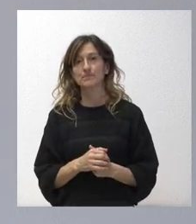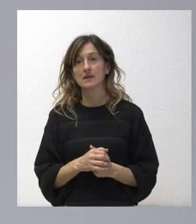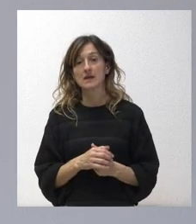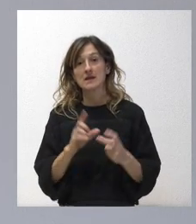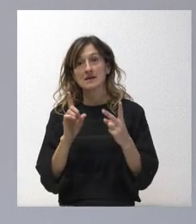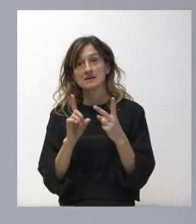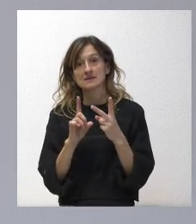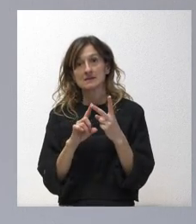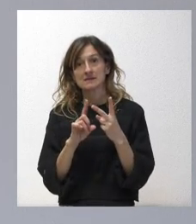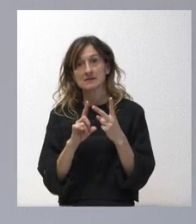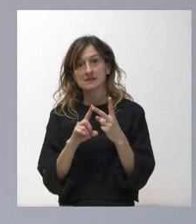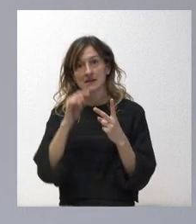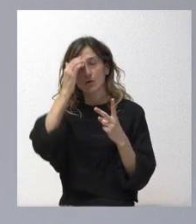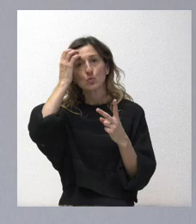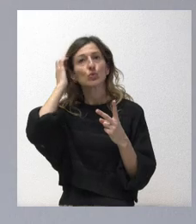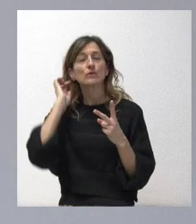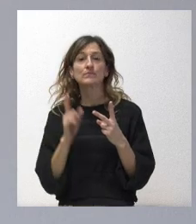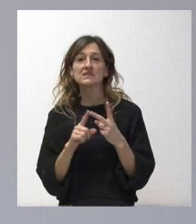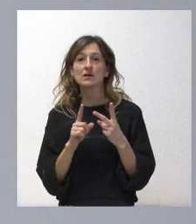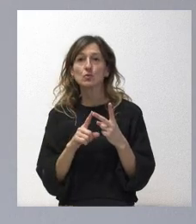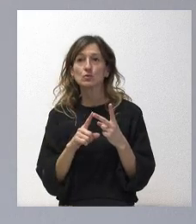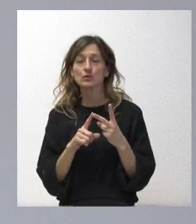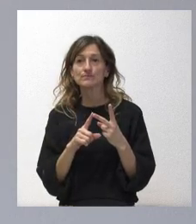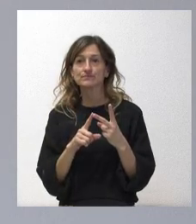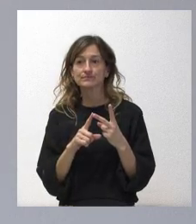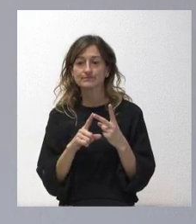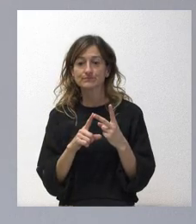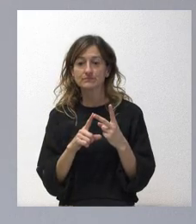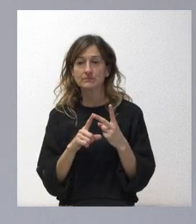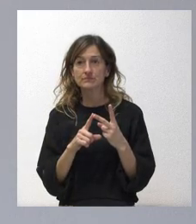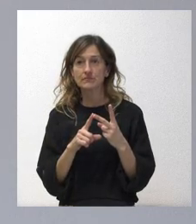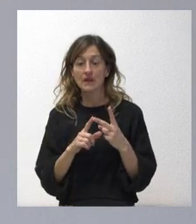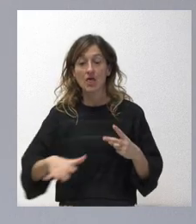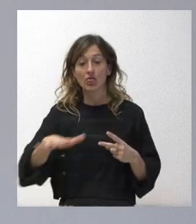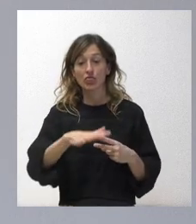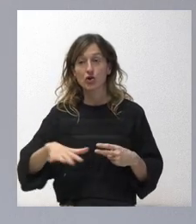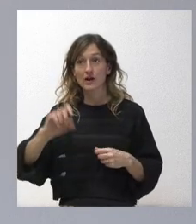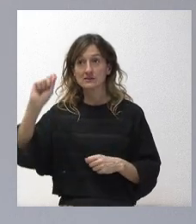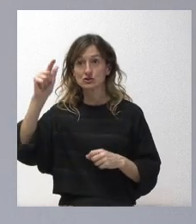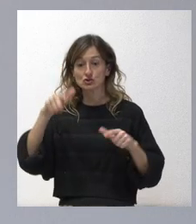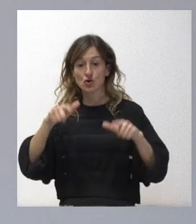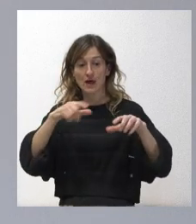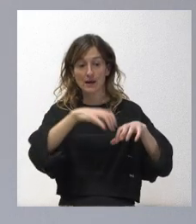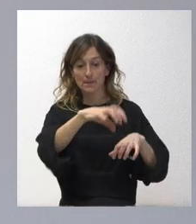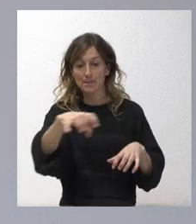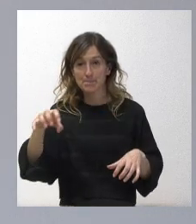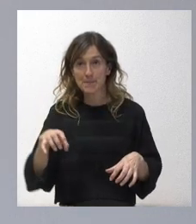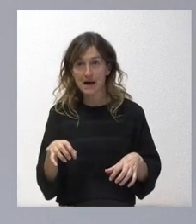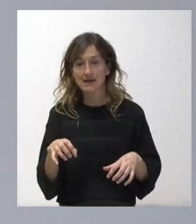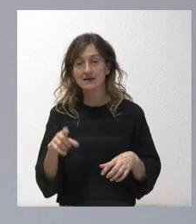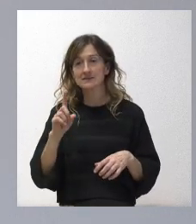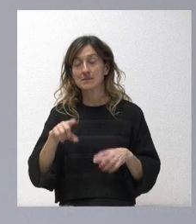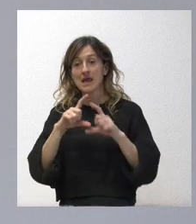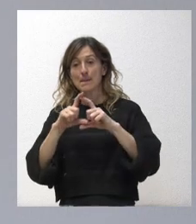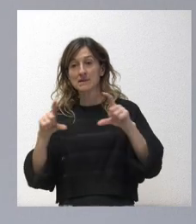las preguntas, la conjunción de varios parques solares incluso de la misma promotora o